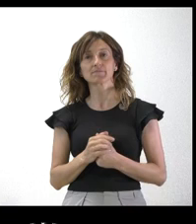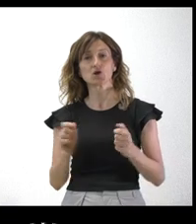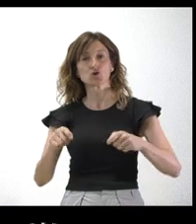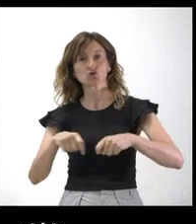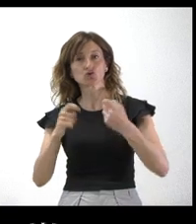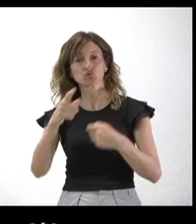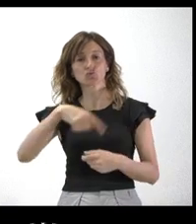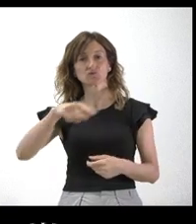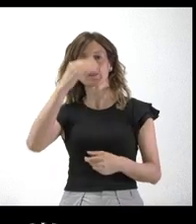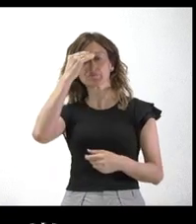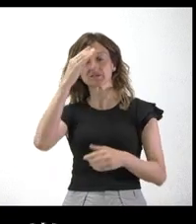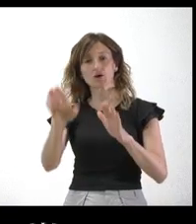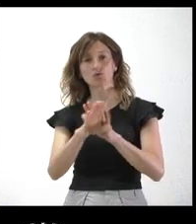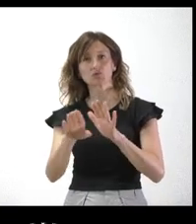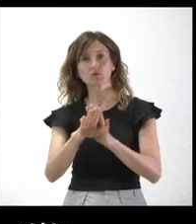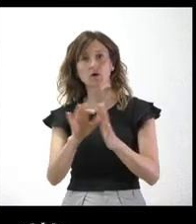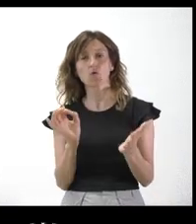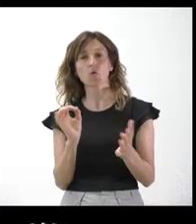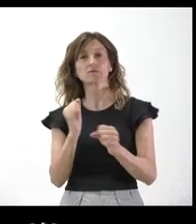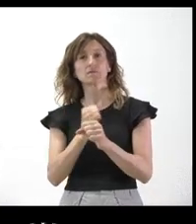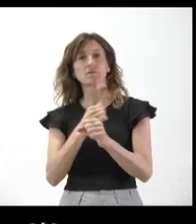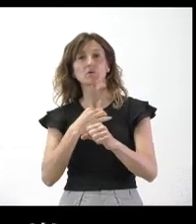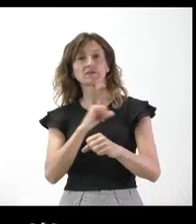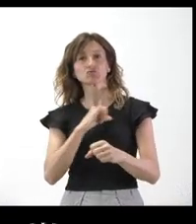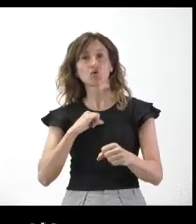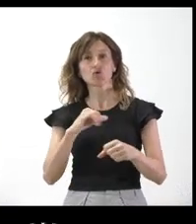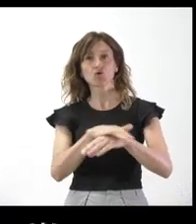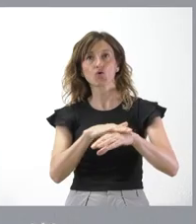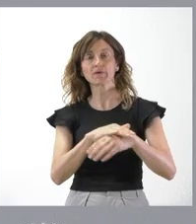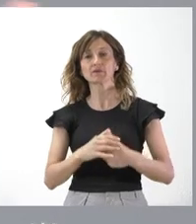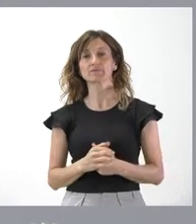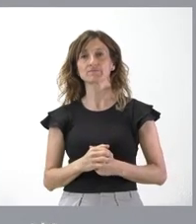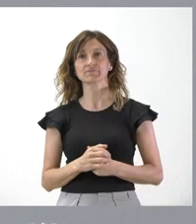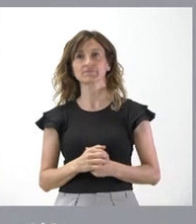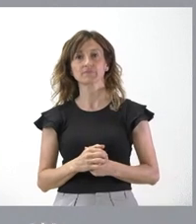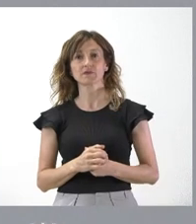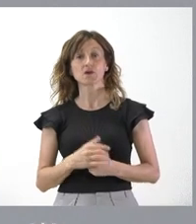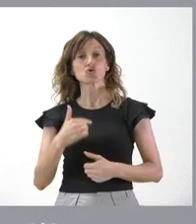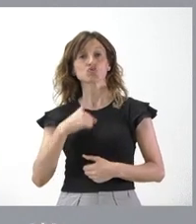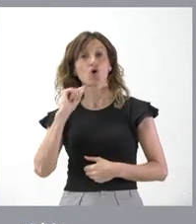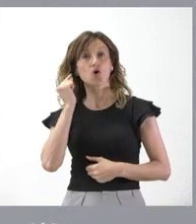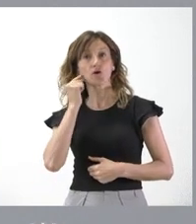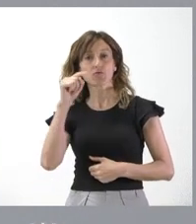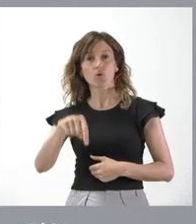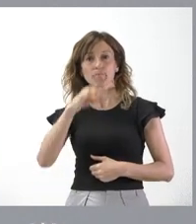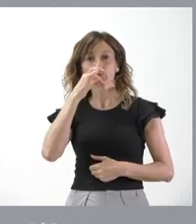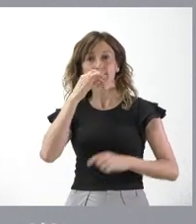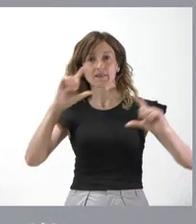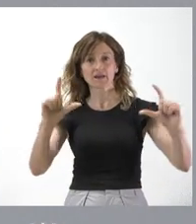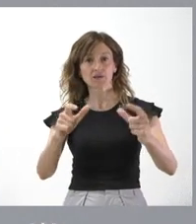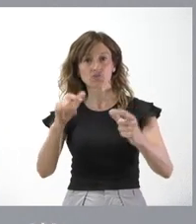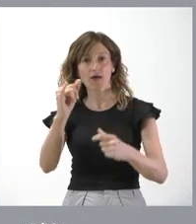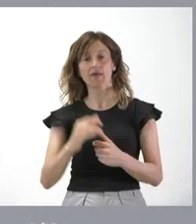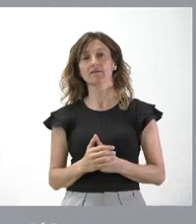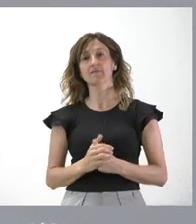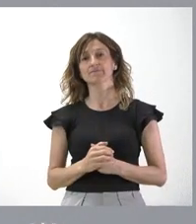continuar o ya trabajan con la idea de que pudieran gobernar en solitario. Bueno, yo lo que he oído es que esta tarde era una reunión y,